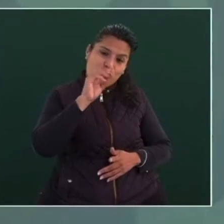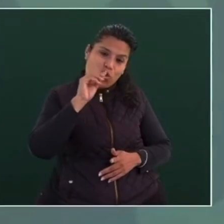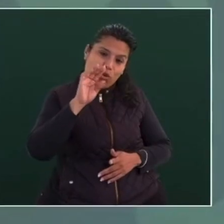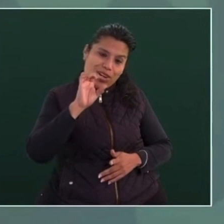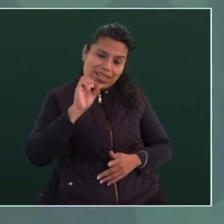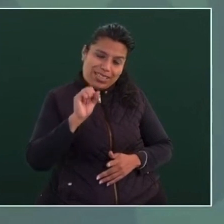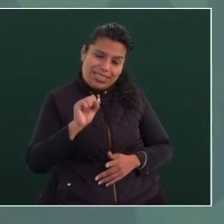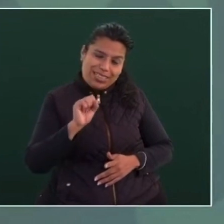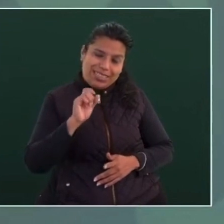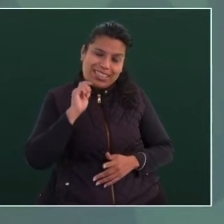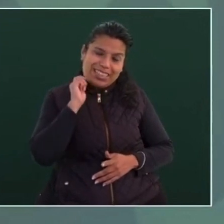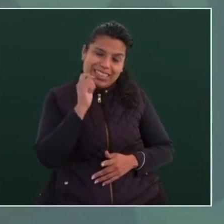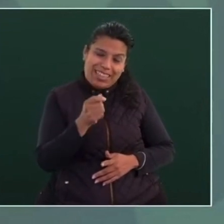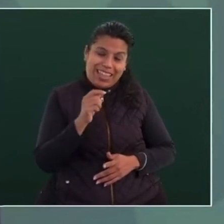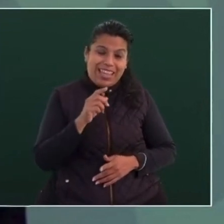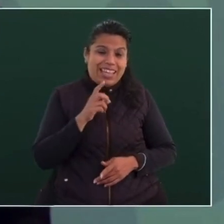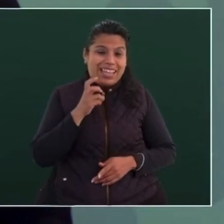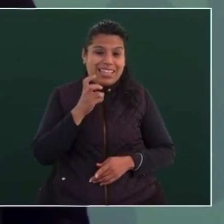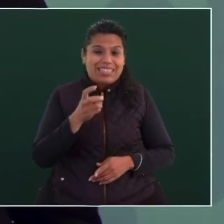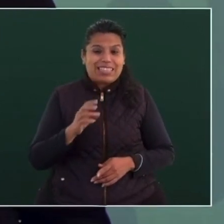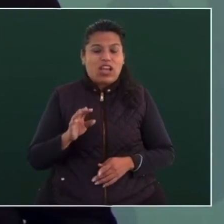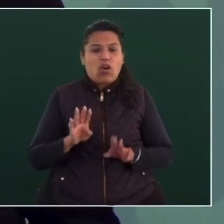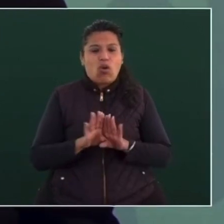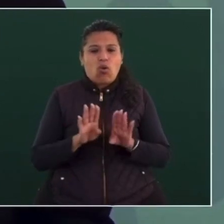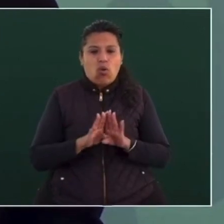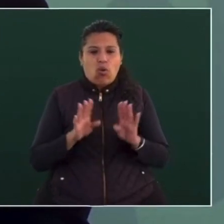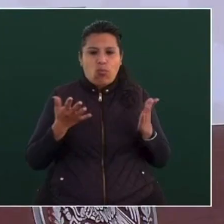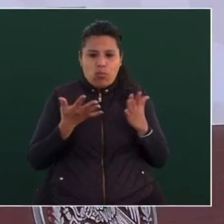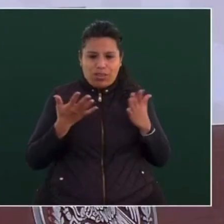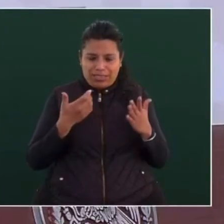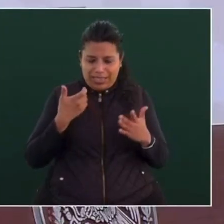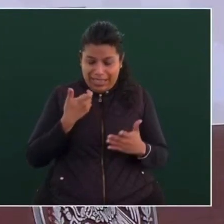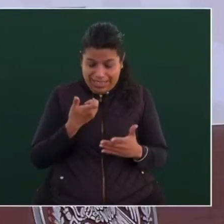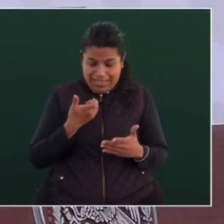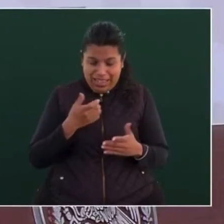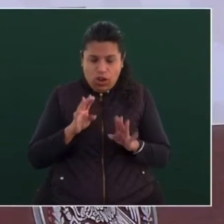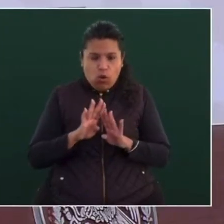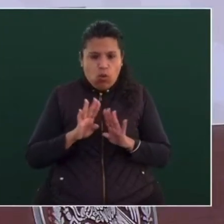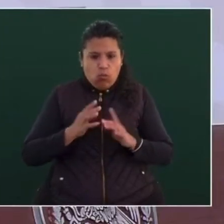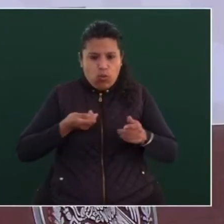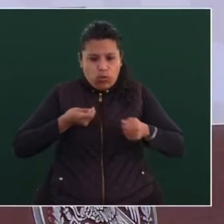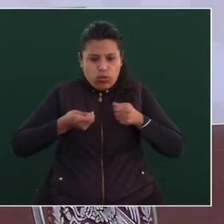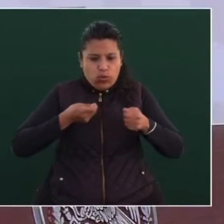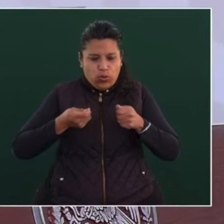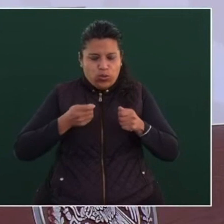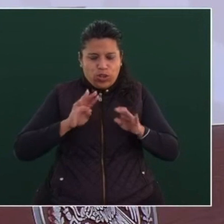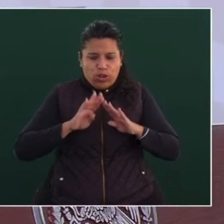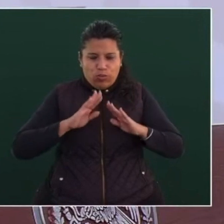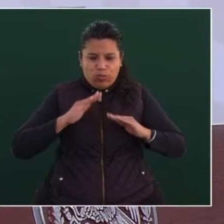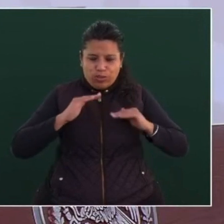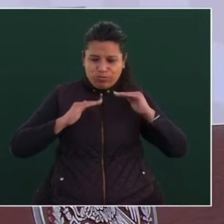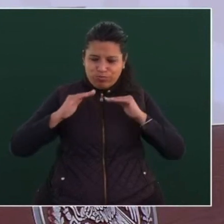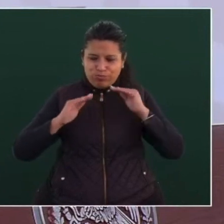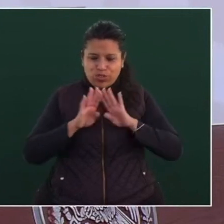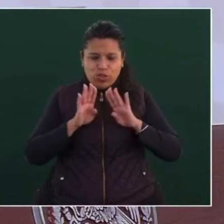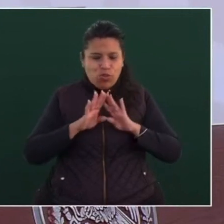mantener los equilibrios,